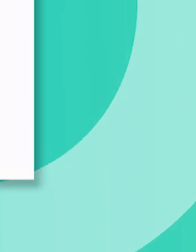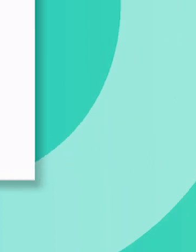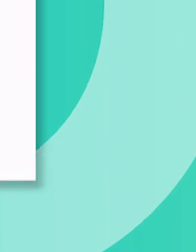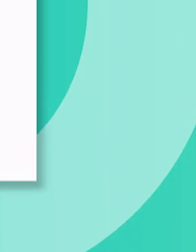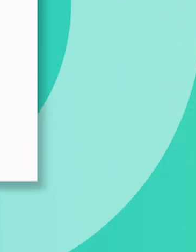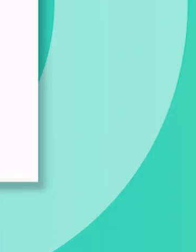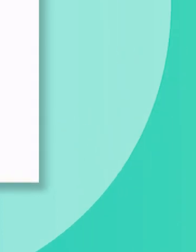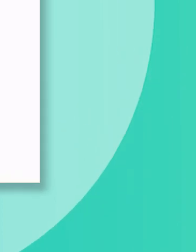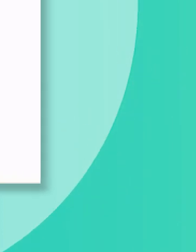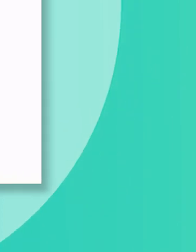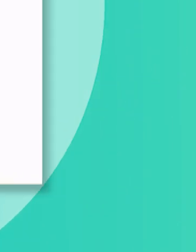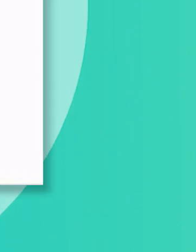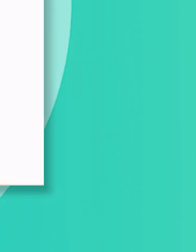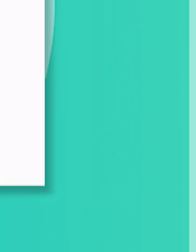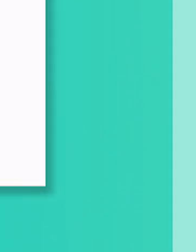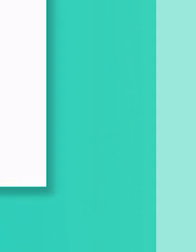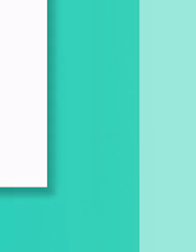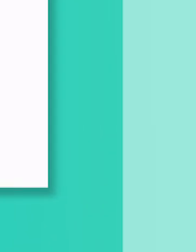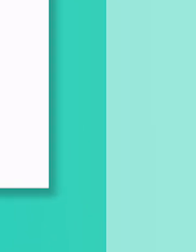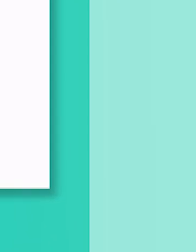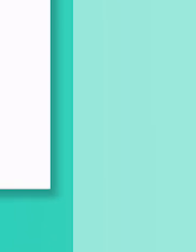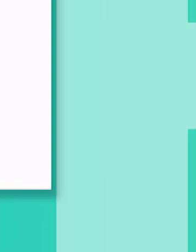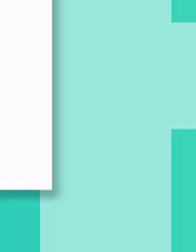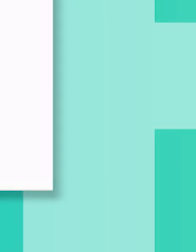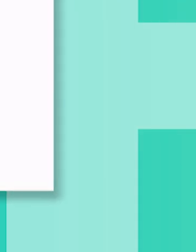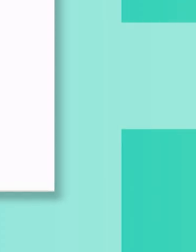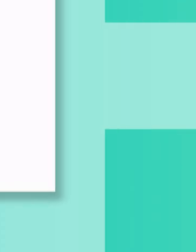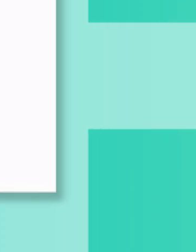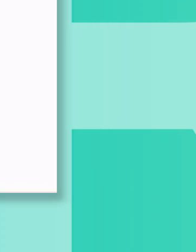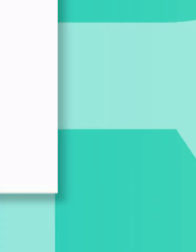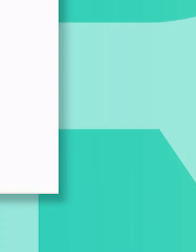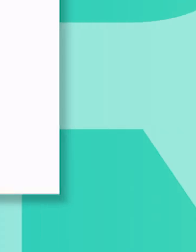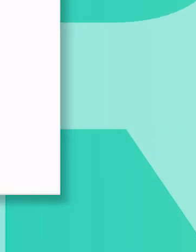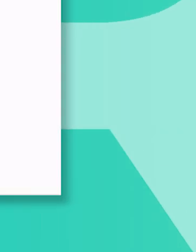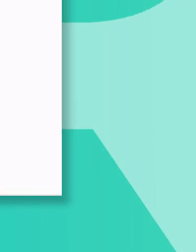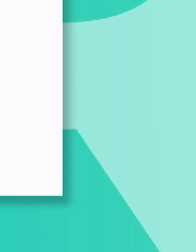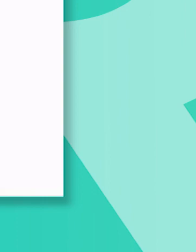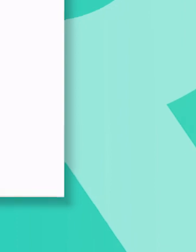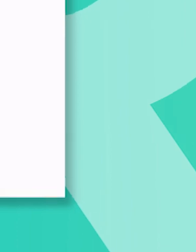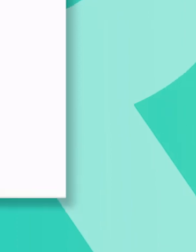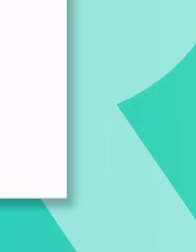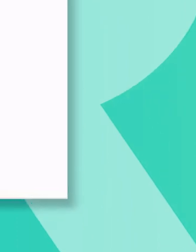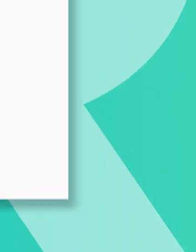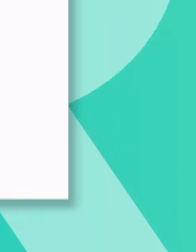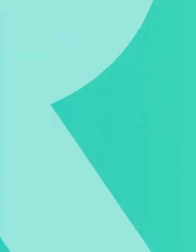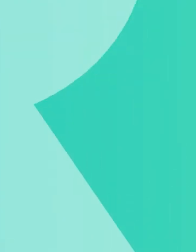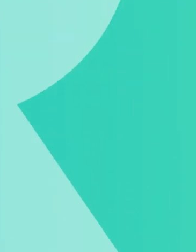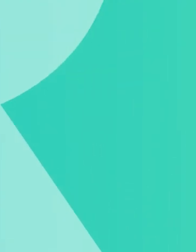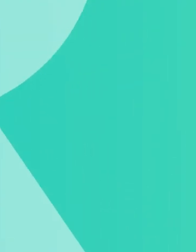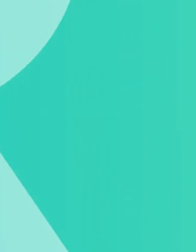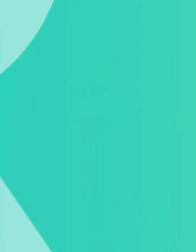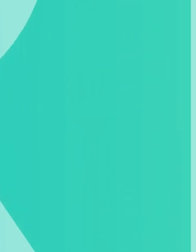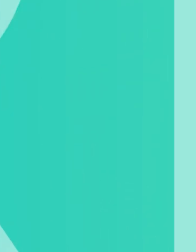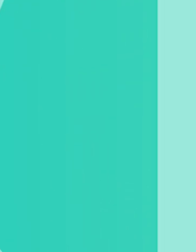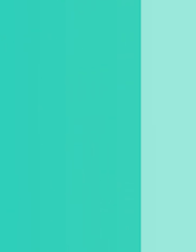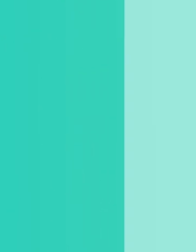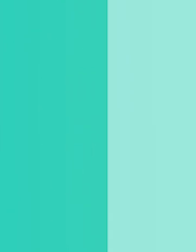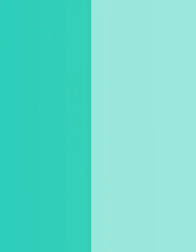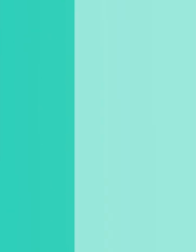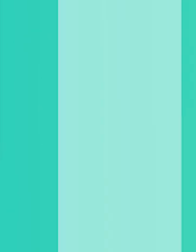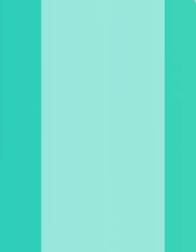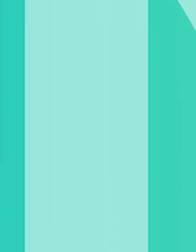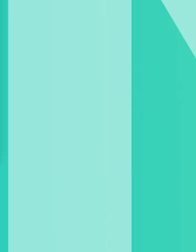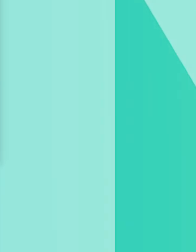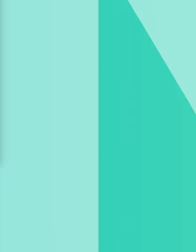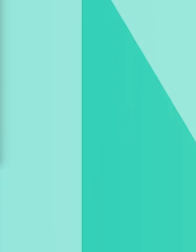máximo de cinco personas, procurar salir en horarios en donde haya menos gente y regresar a dormir a casa, tener encuentros seguros con un